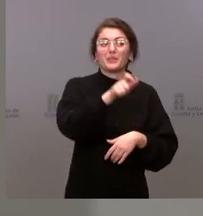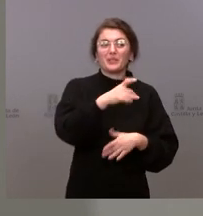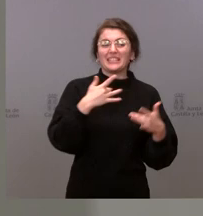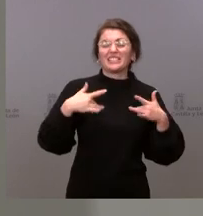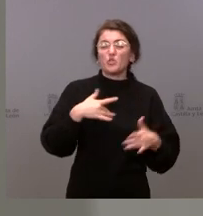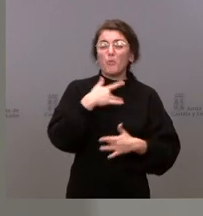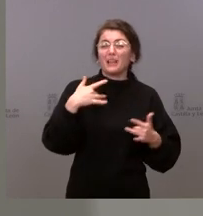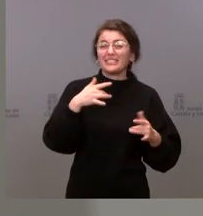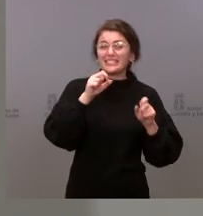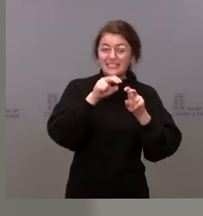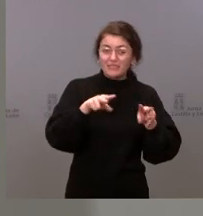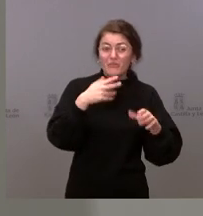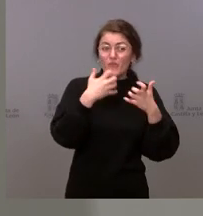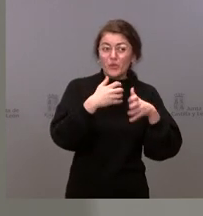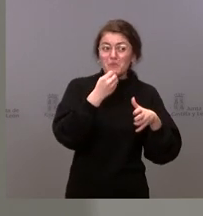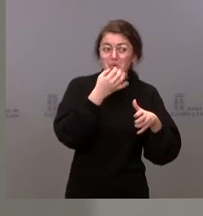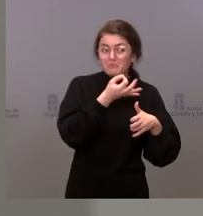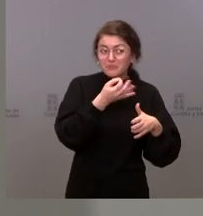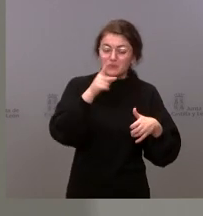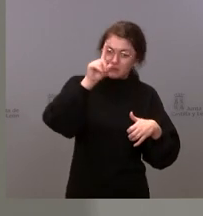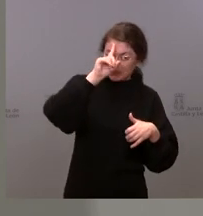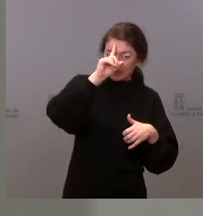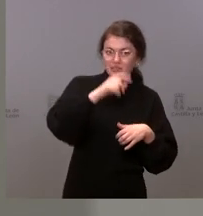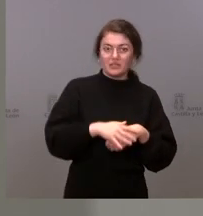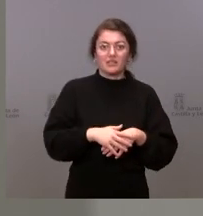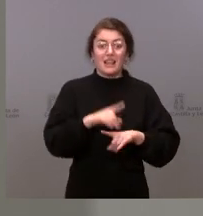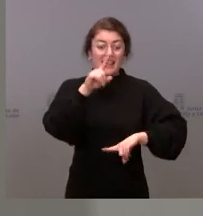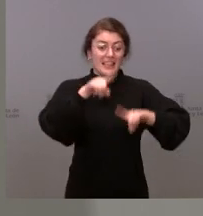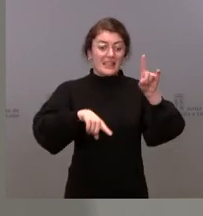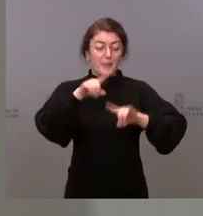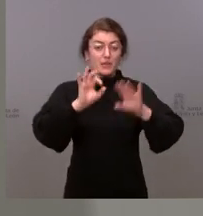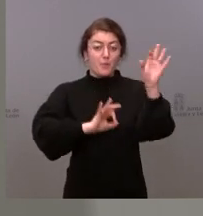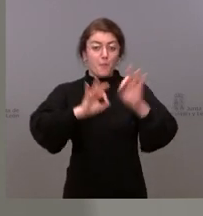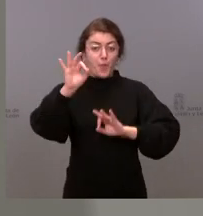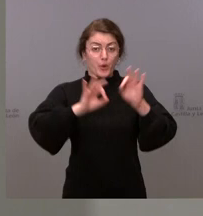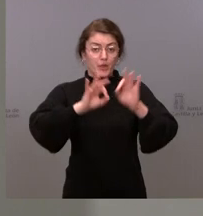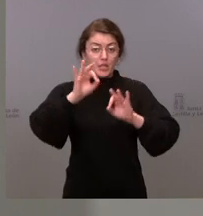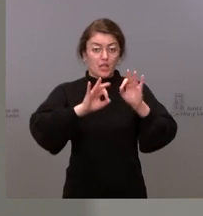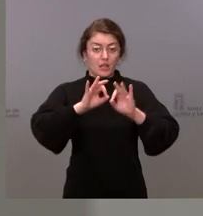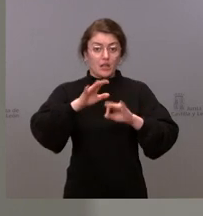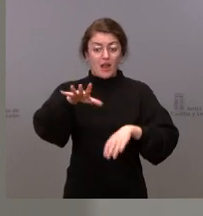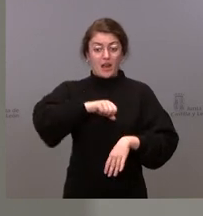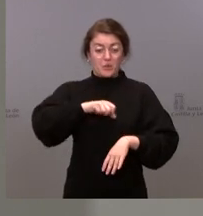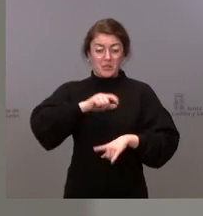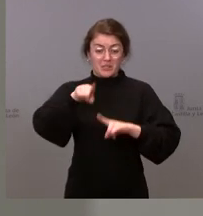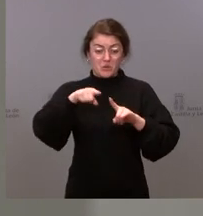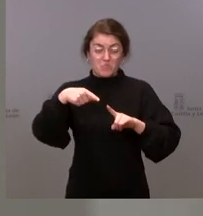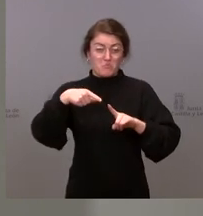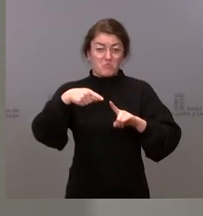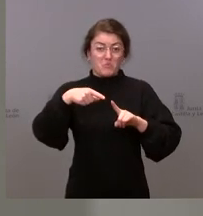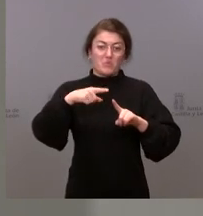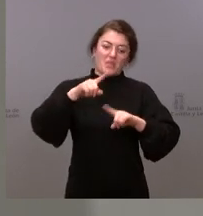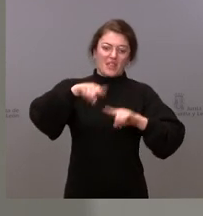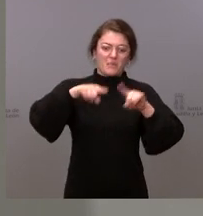el incremento de nuestras tasas de positividad tiene mucho que ver con la utilización masiva por parte de la población de los test de antígenos,